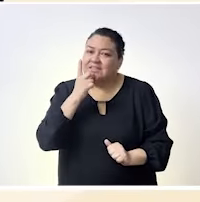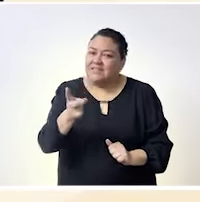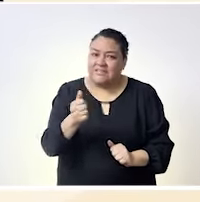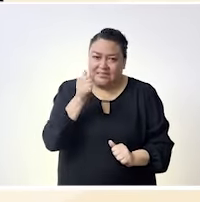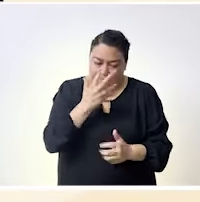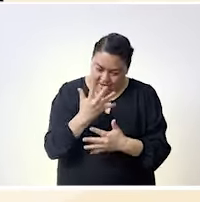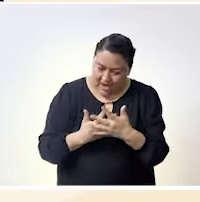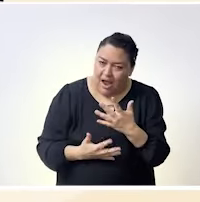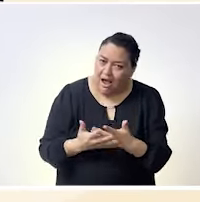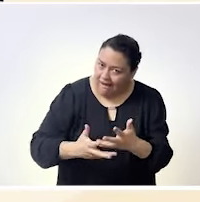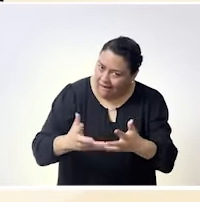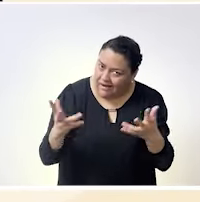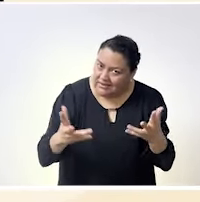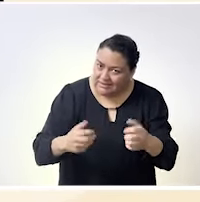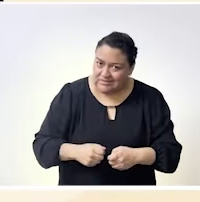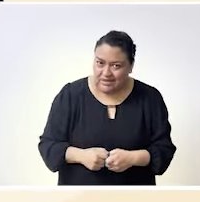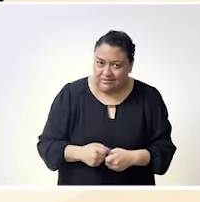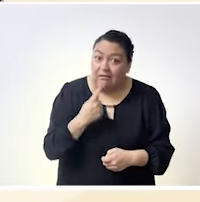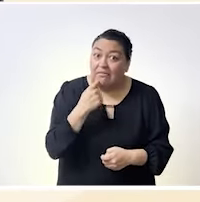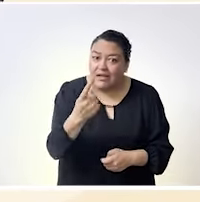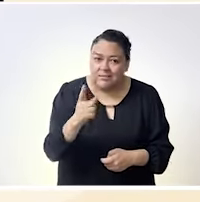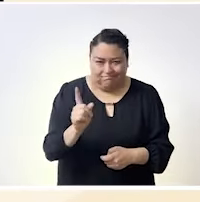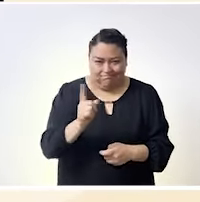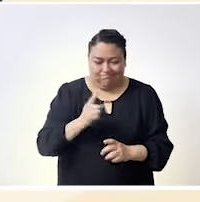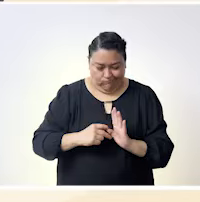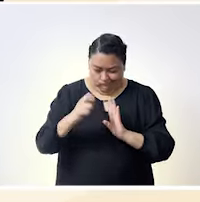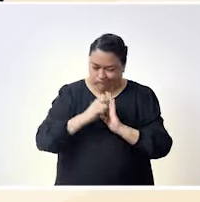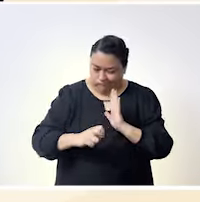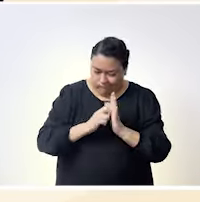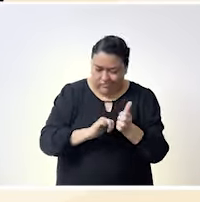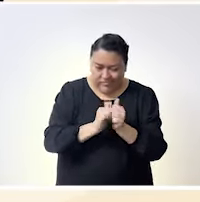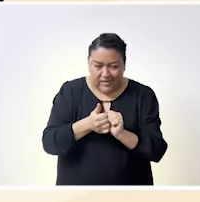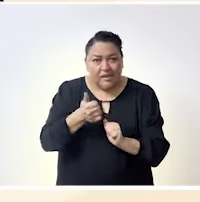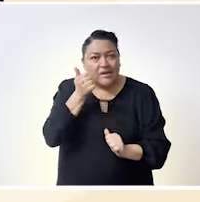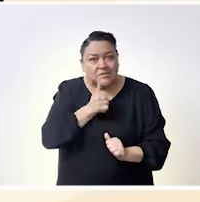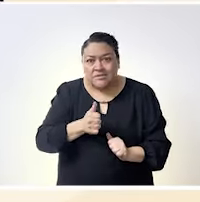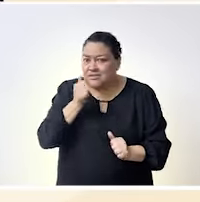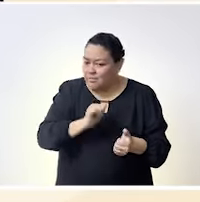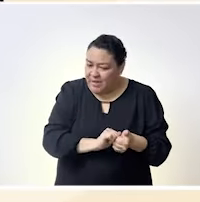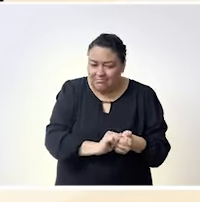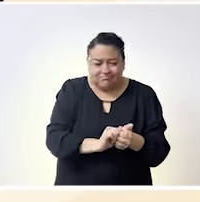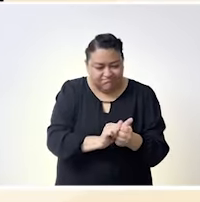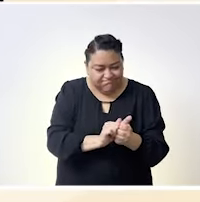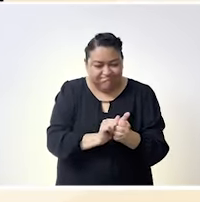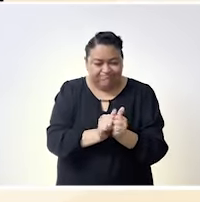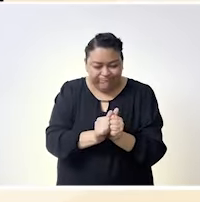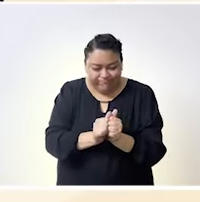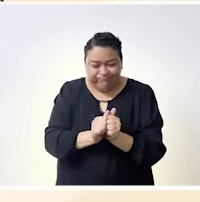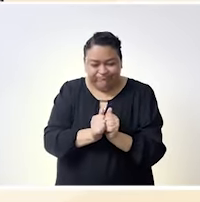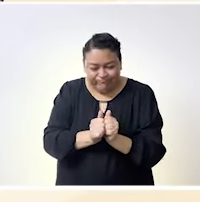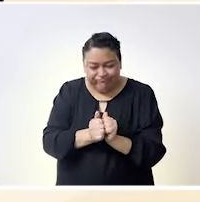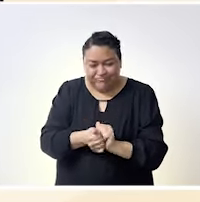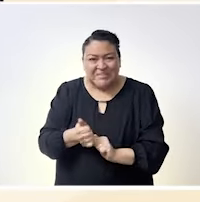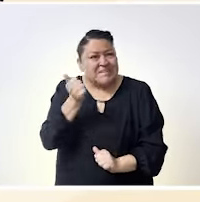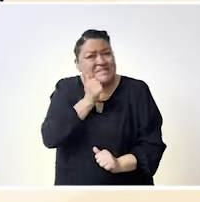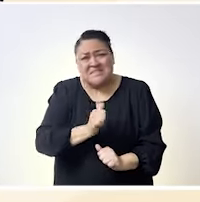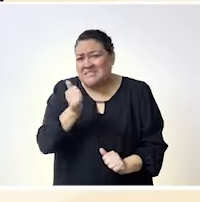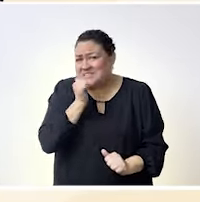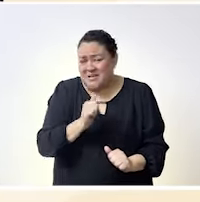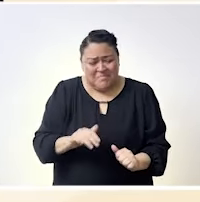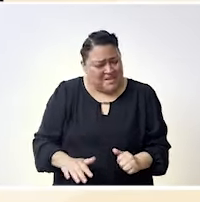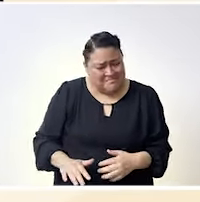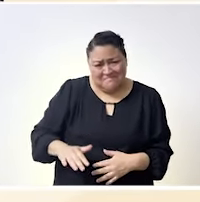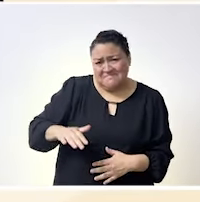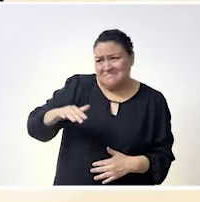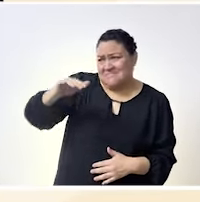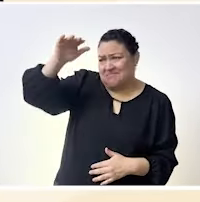sustantivo como decía el Jona por cierto que no se acaba que hay que ir caminando y que nunca vamos a acabarnos de deconstruir